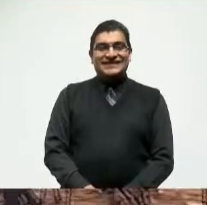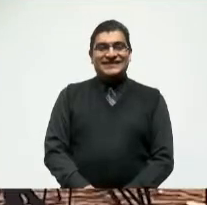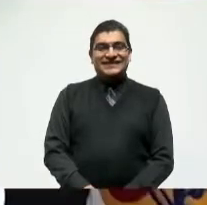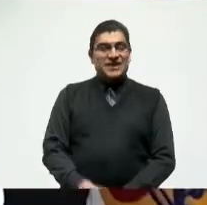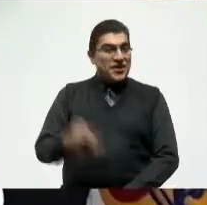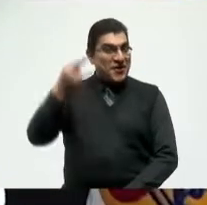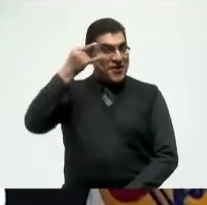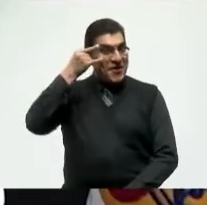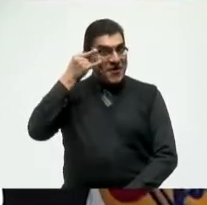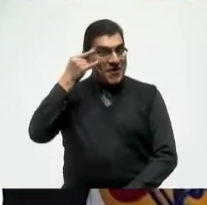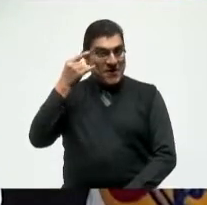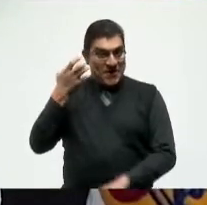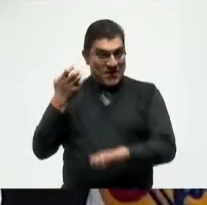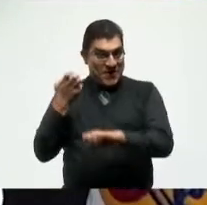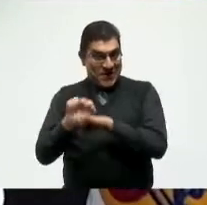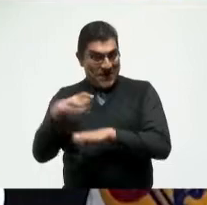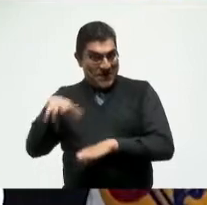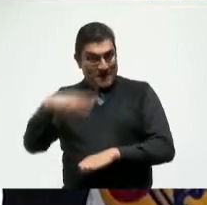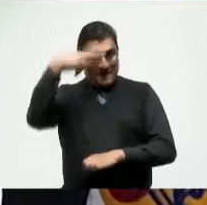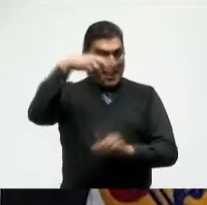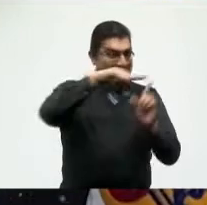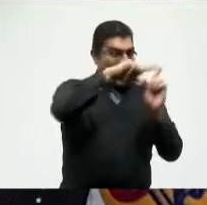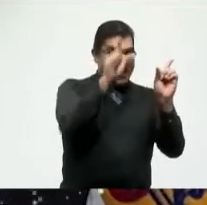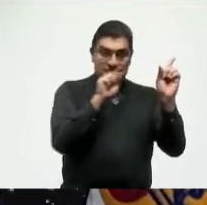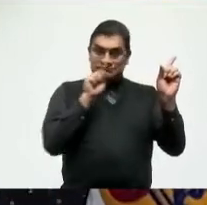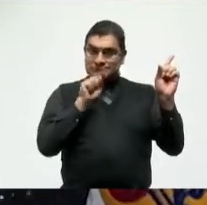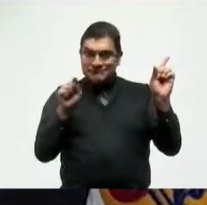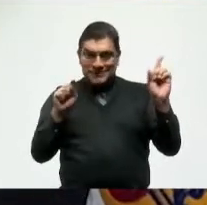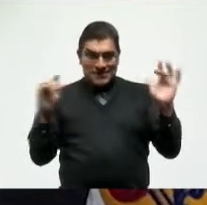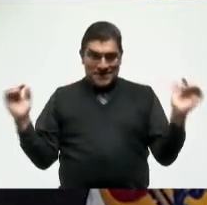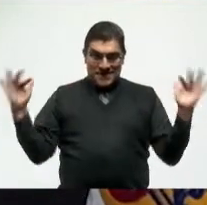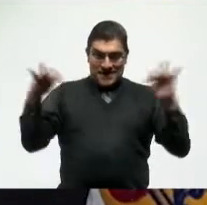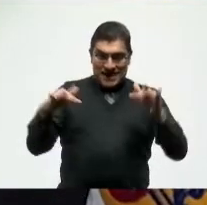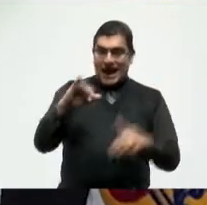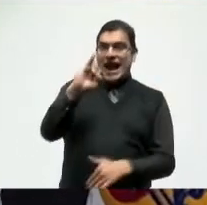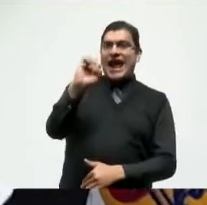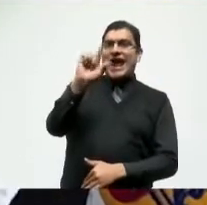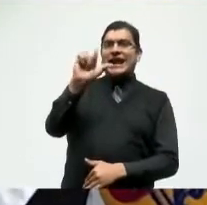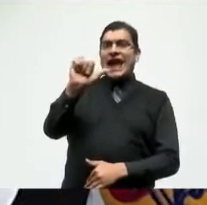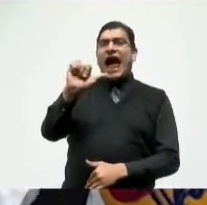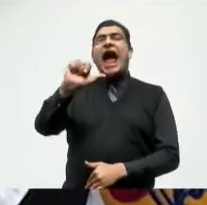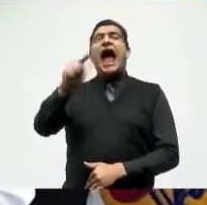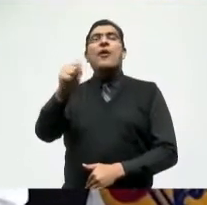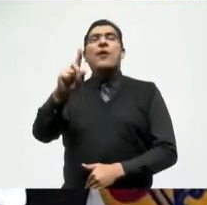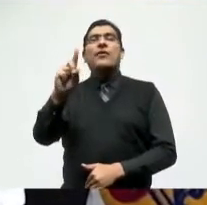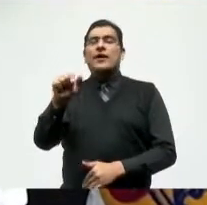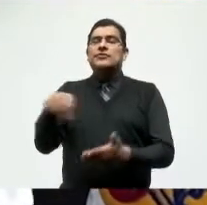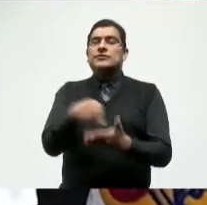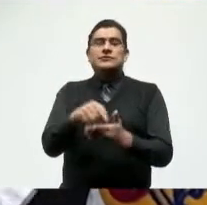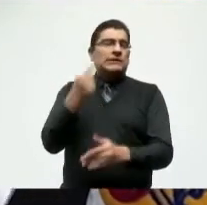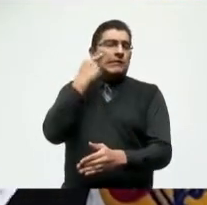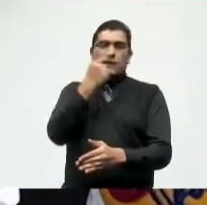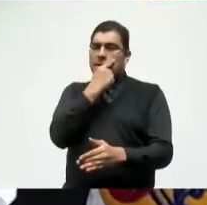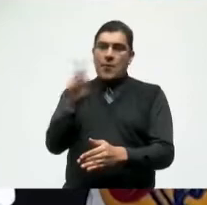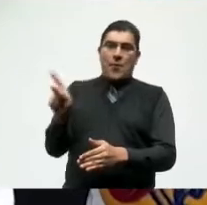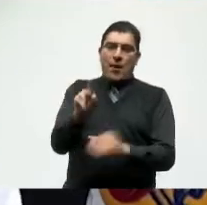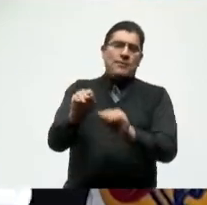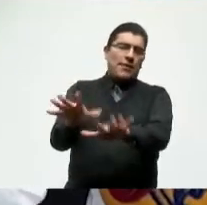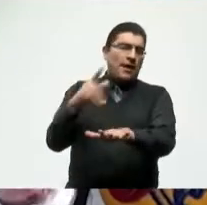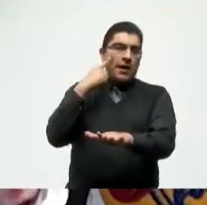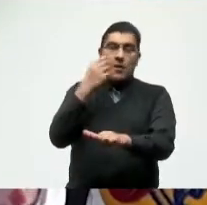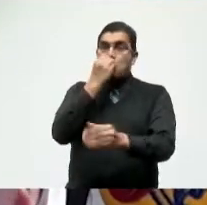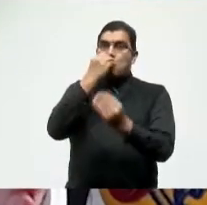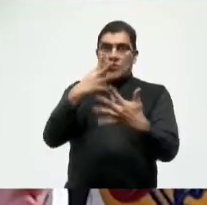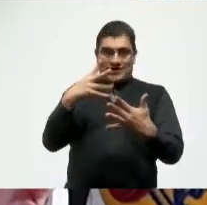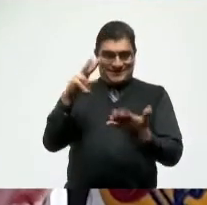Capeche y México tienen hoy en Isla Guada a un nuevo referente de la magia